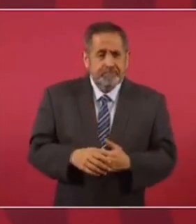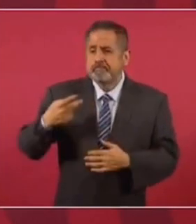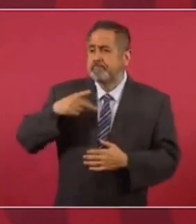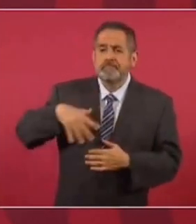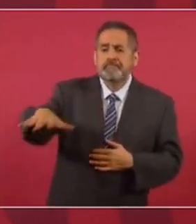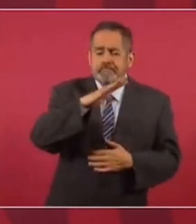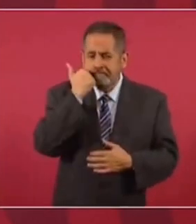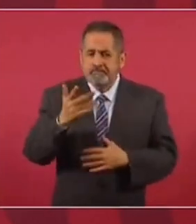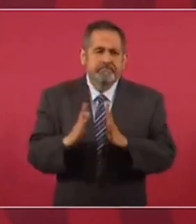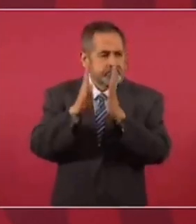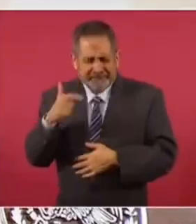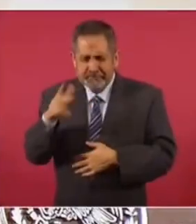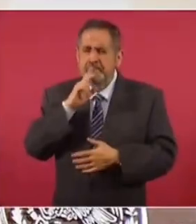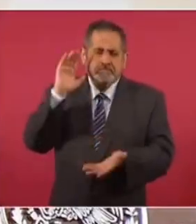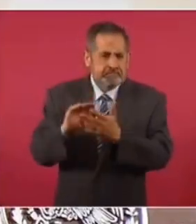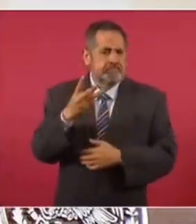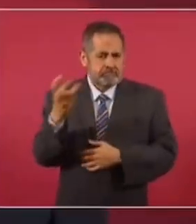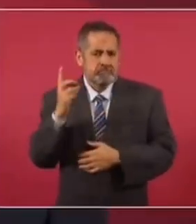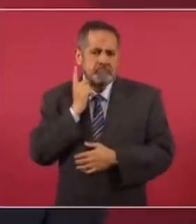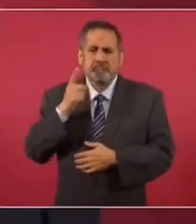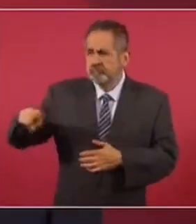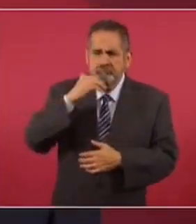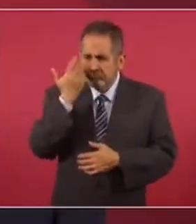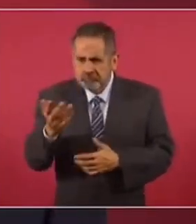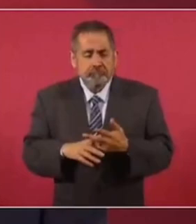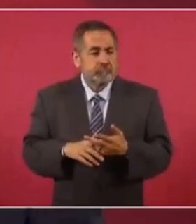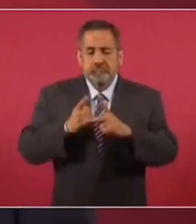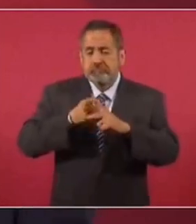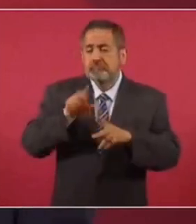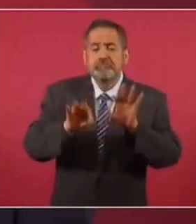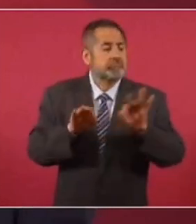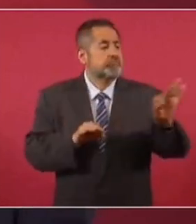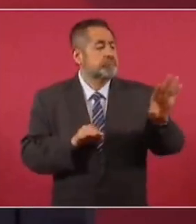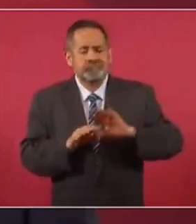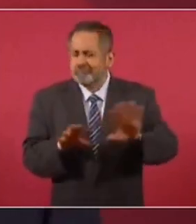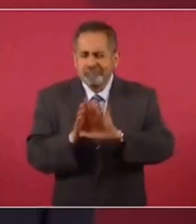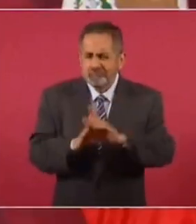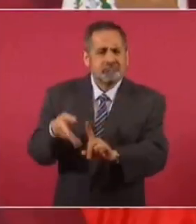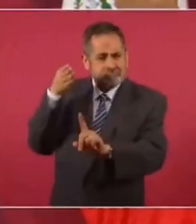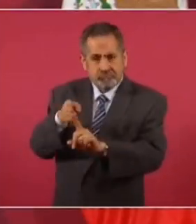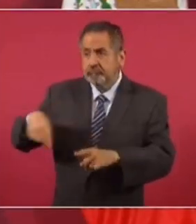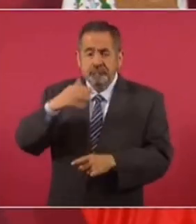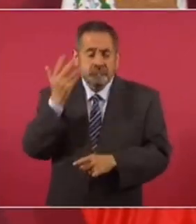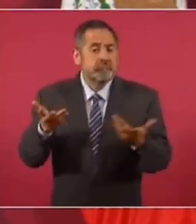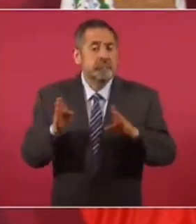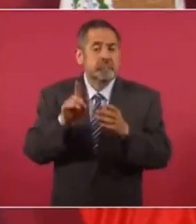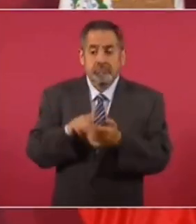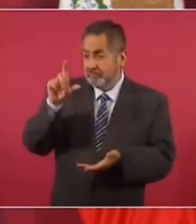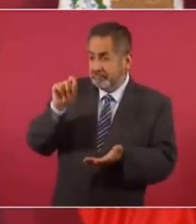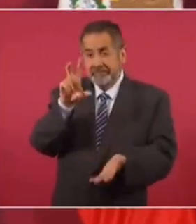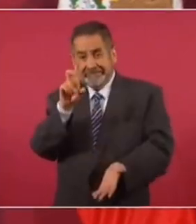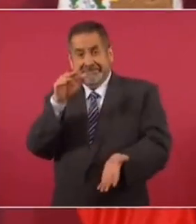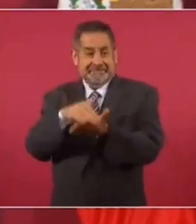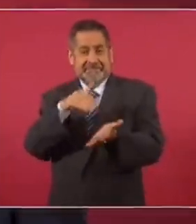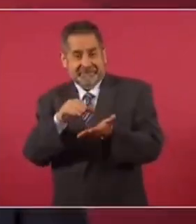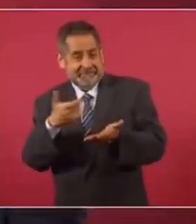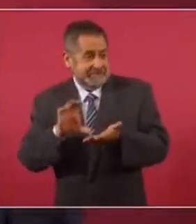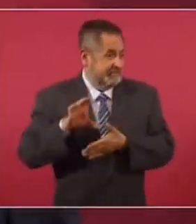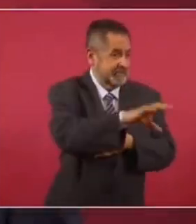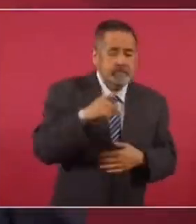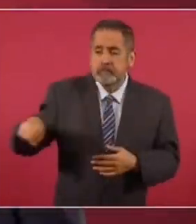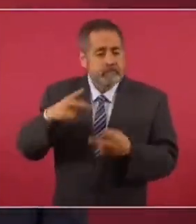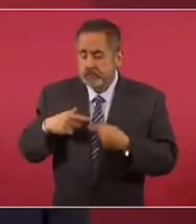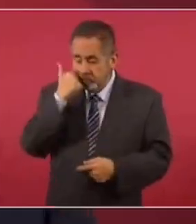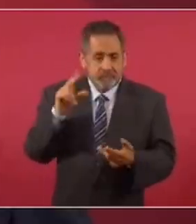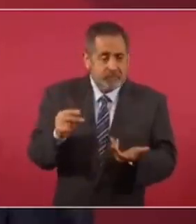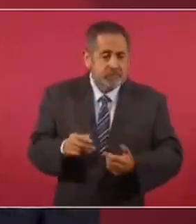participar y la gente quiere que no haya plurinominales y la gente no quiere que se gasten 20 o 30 mil millones de pesos en elecciones